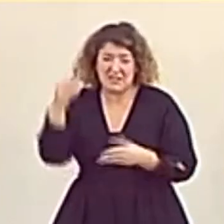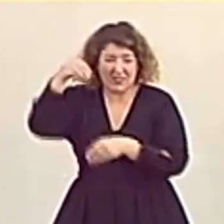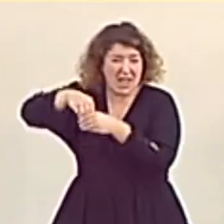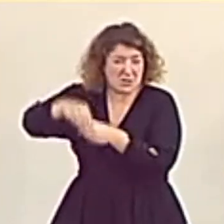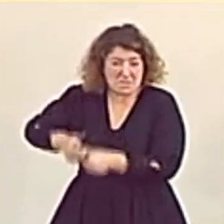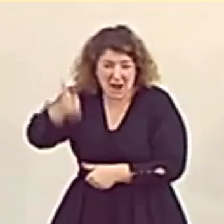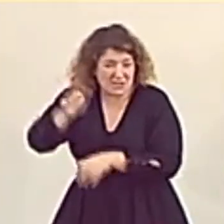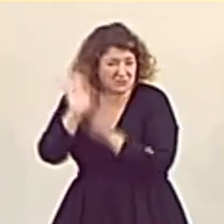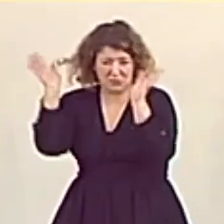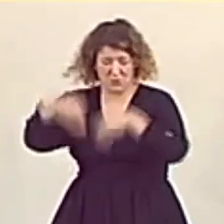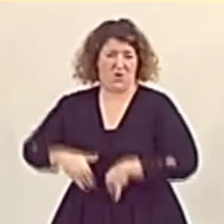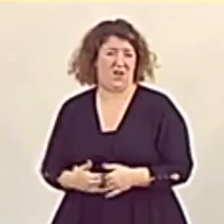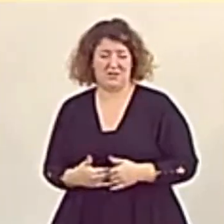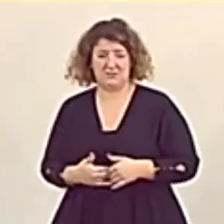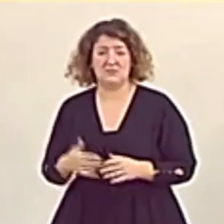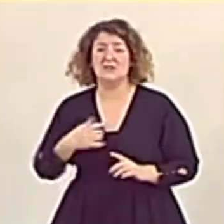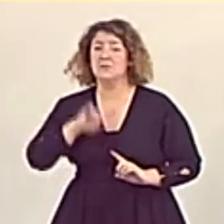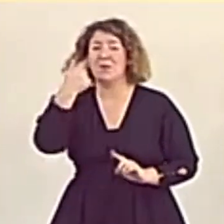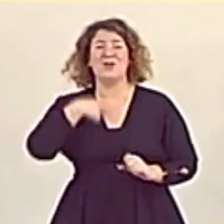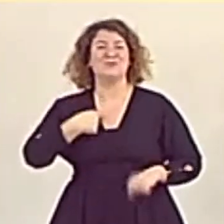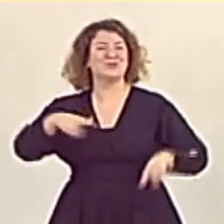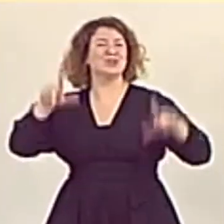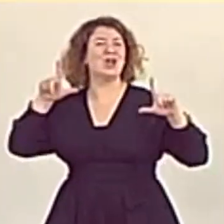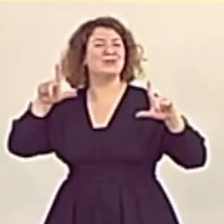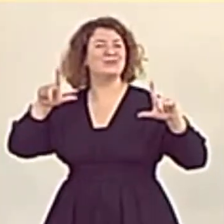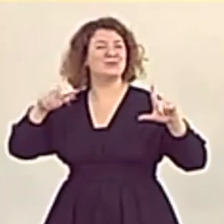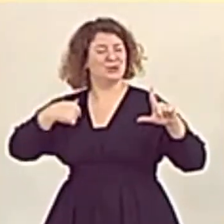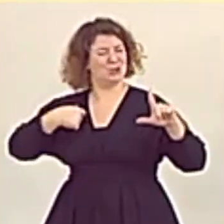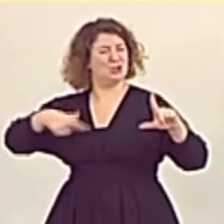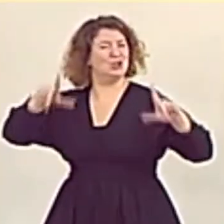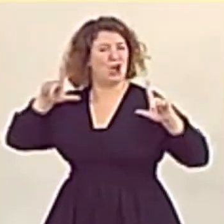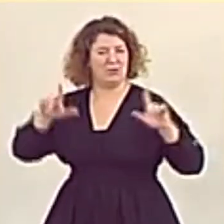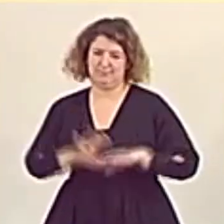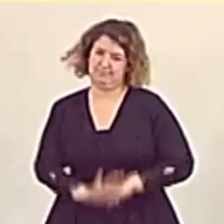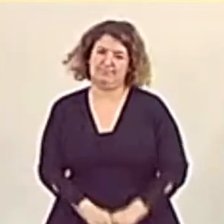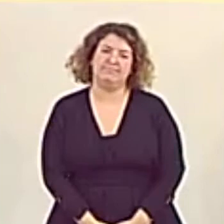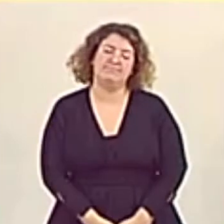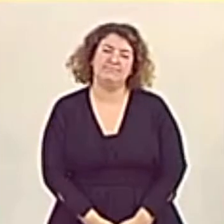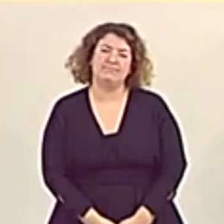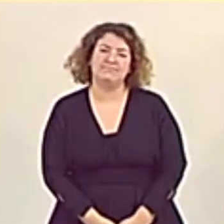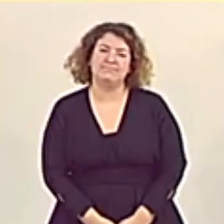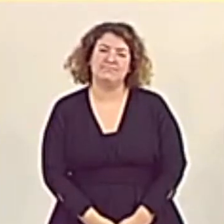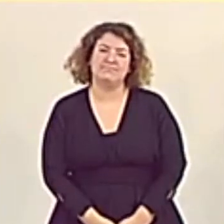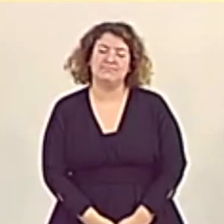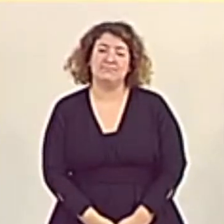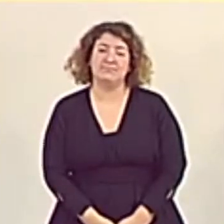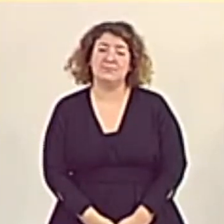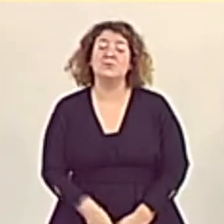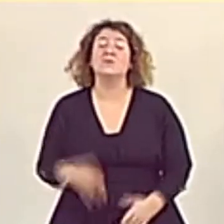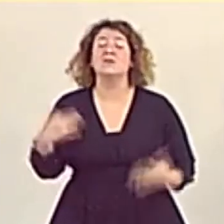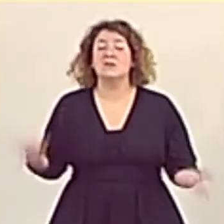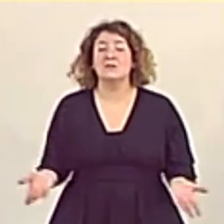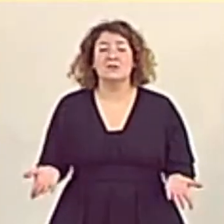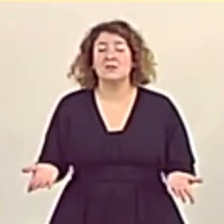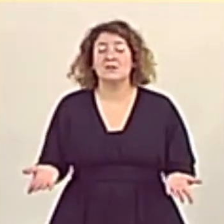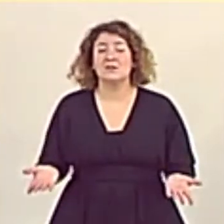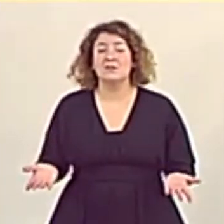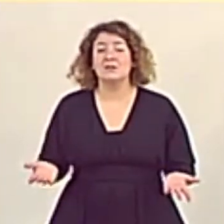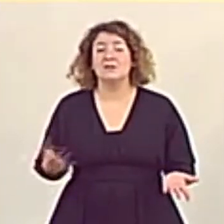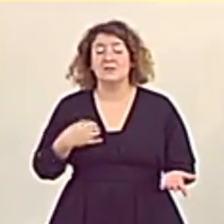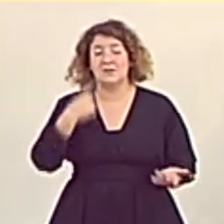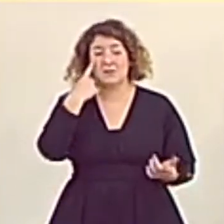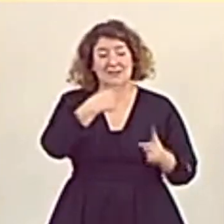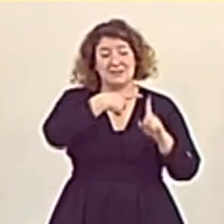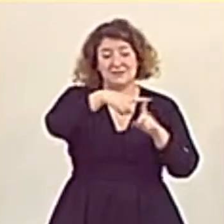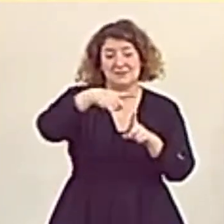Estamos ante el primero soy yo y luego también yo. Y para que esto sea así, se paga en todos y cada uno de los